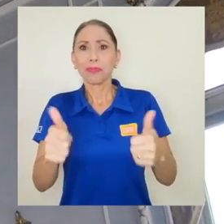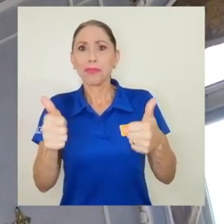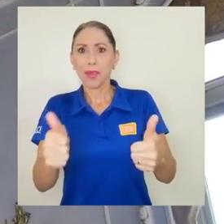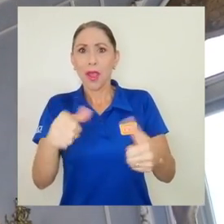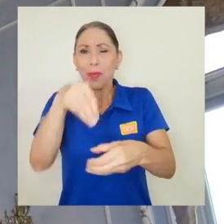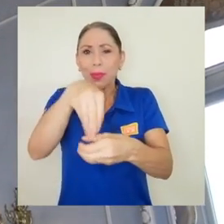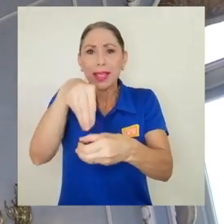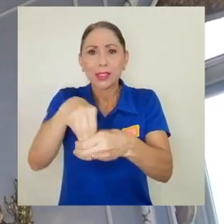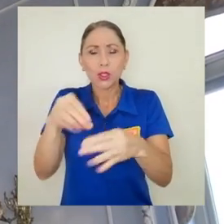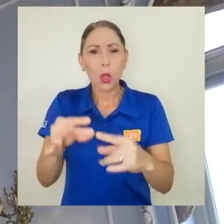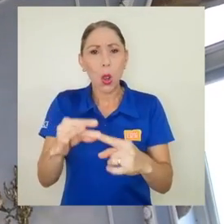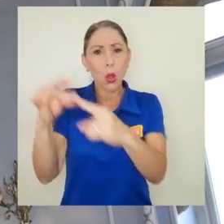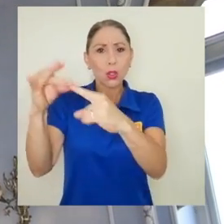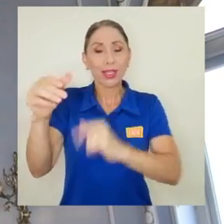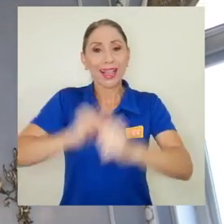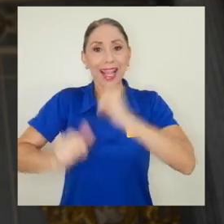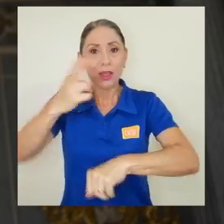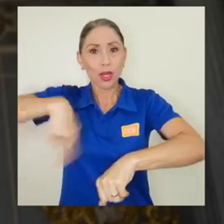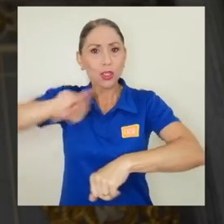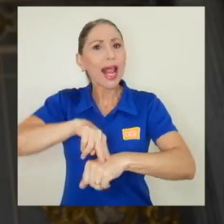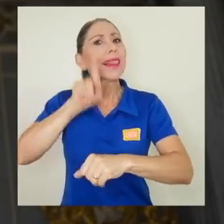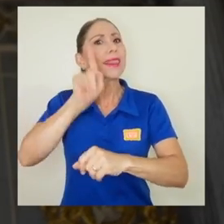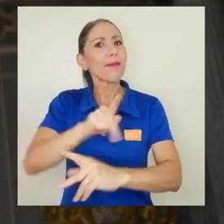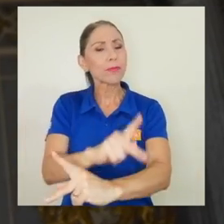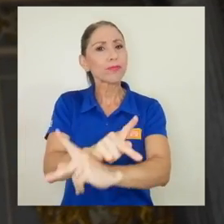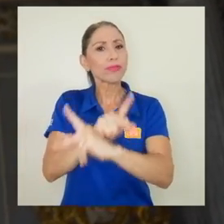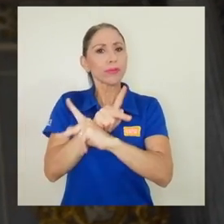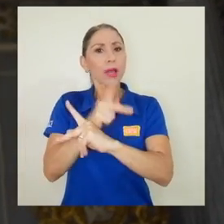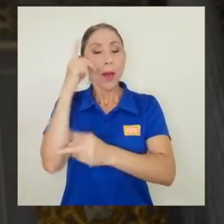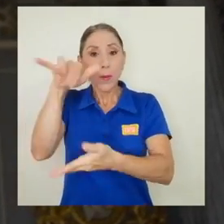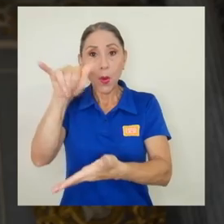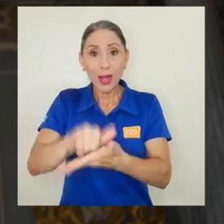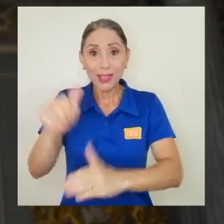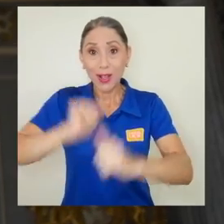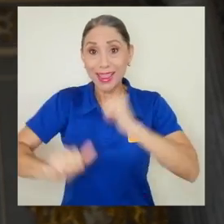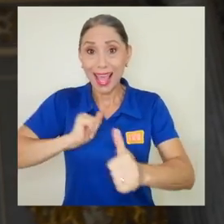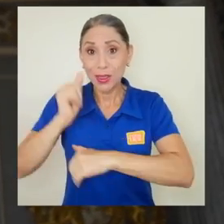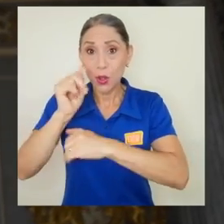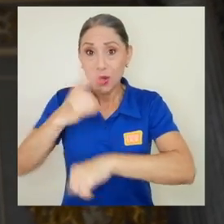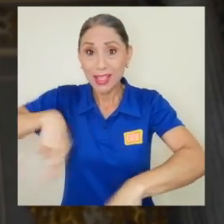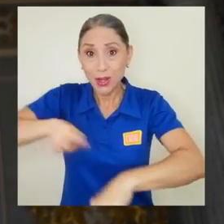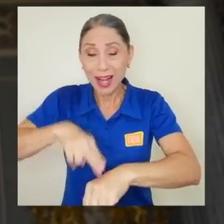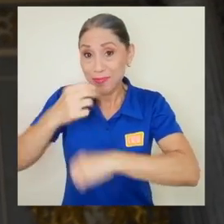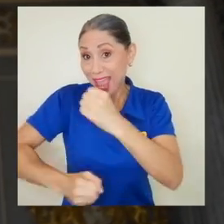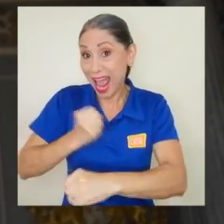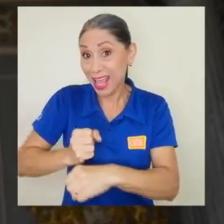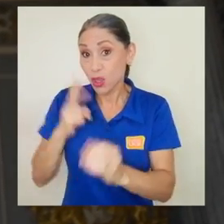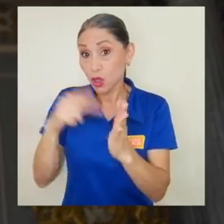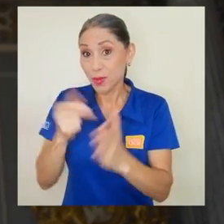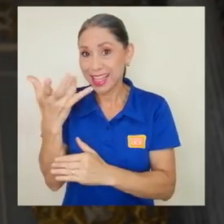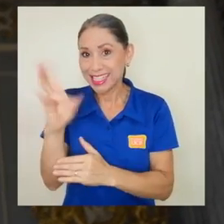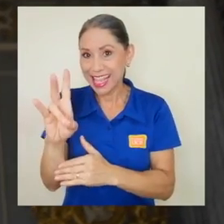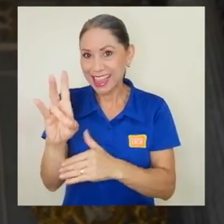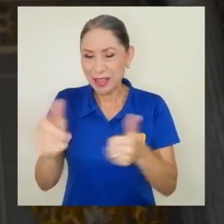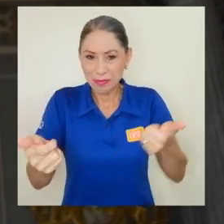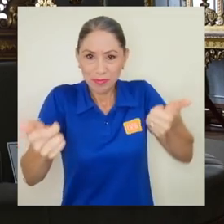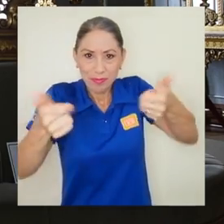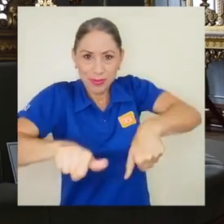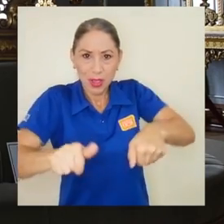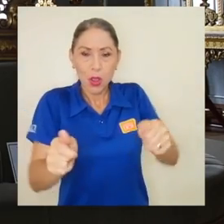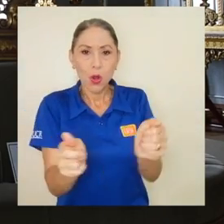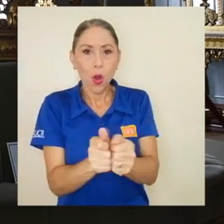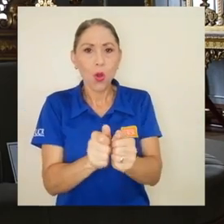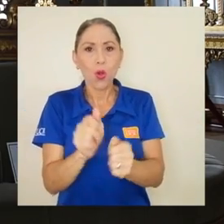Nacional y deben ser preservados. Por ello, el Teatro Nacional estableció en el 2017 un convenio con la UCR